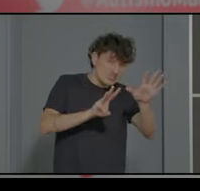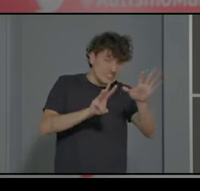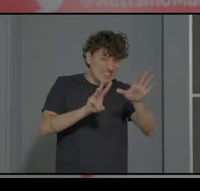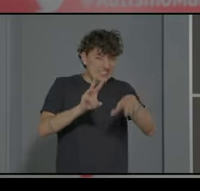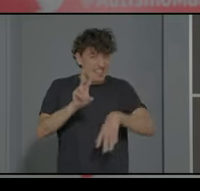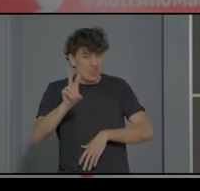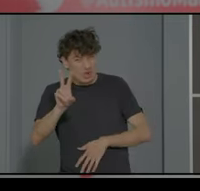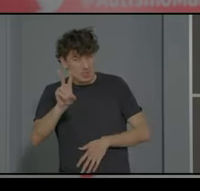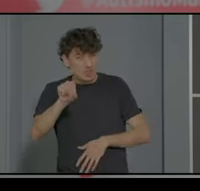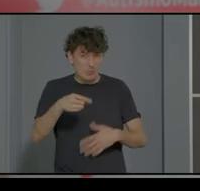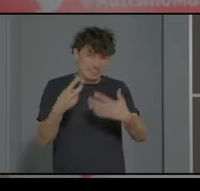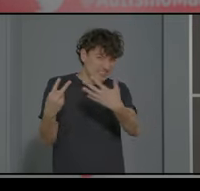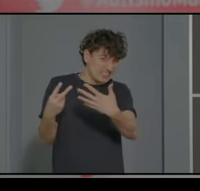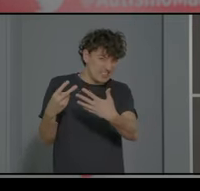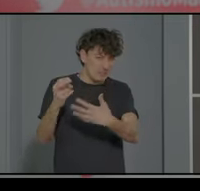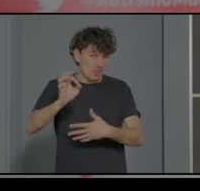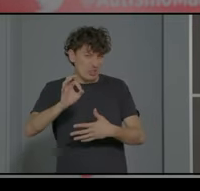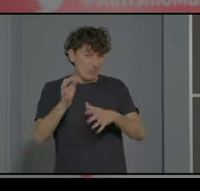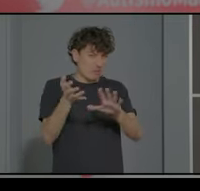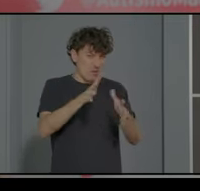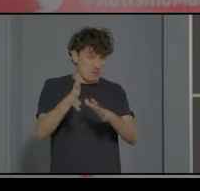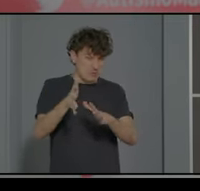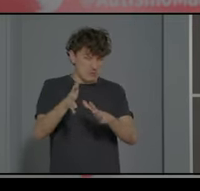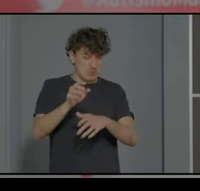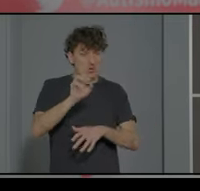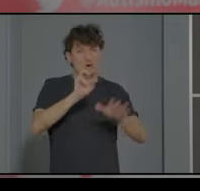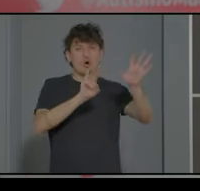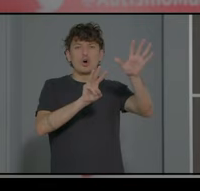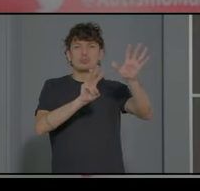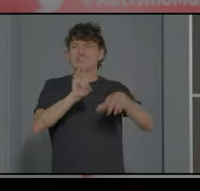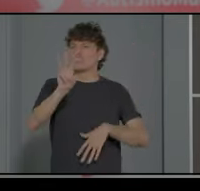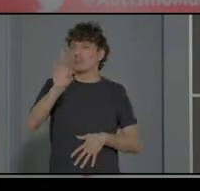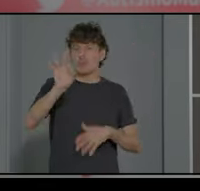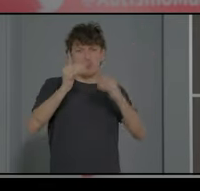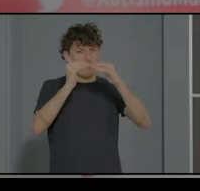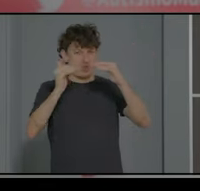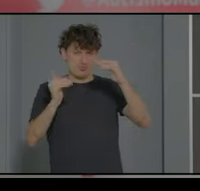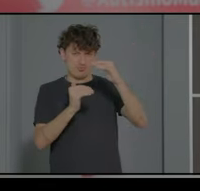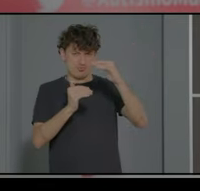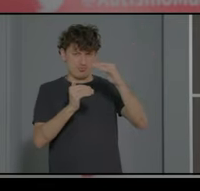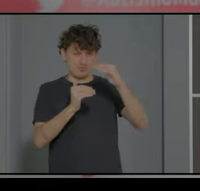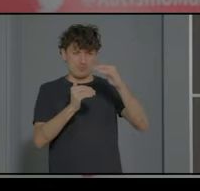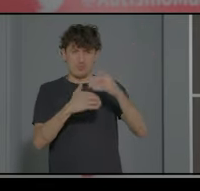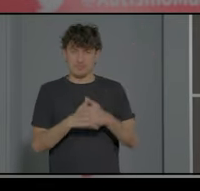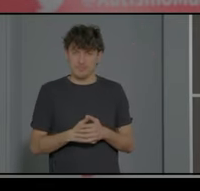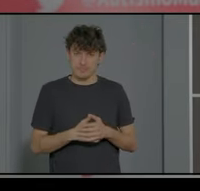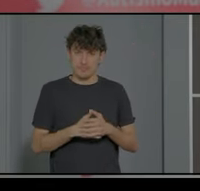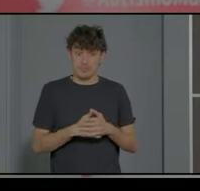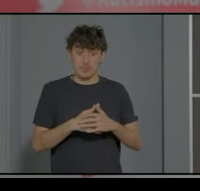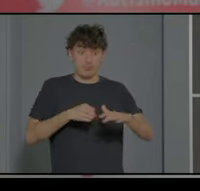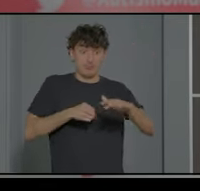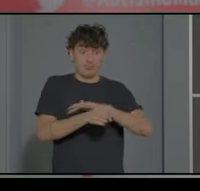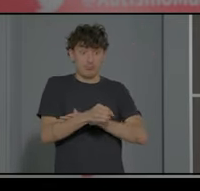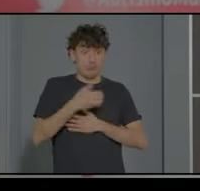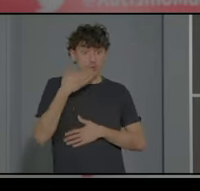82,7% creo aproximadamente algo menos del 83% 82 y algo escolarizado en modalidad ordinaria